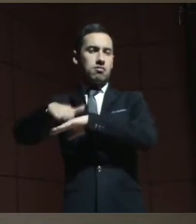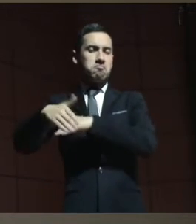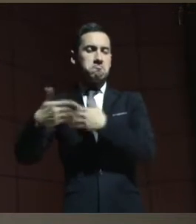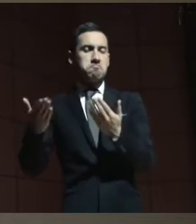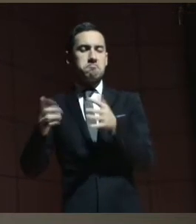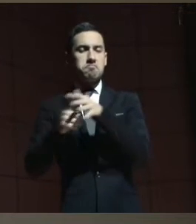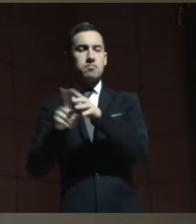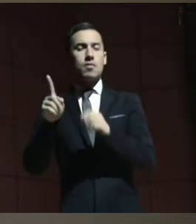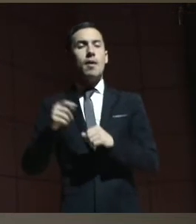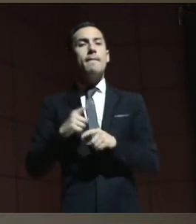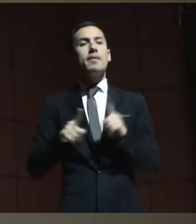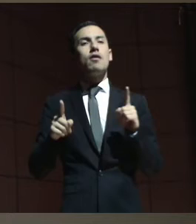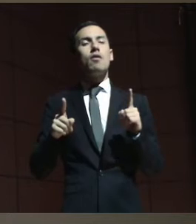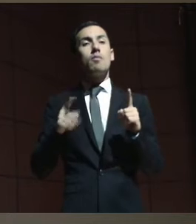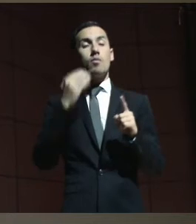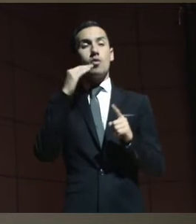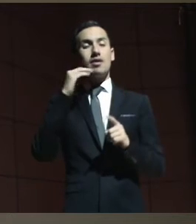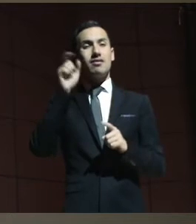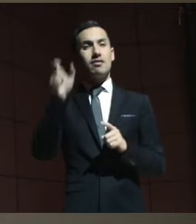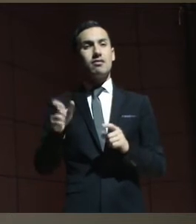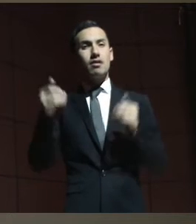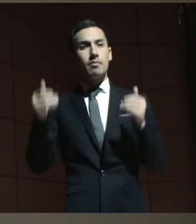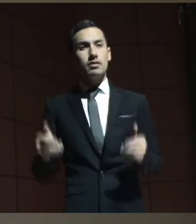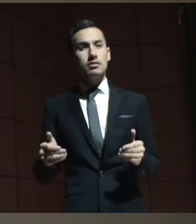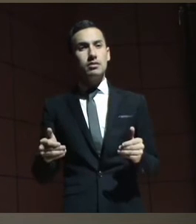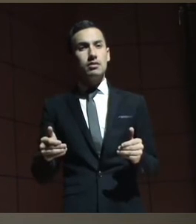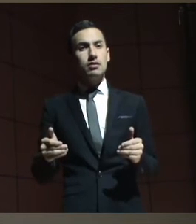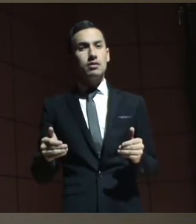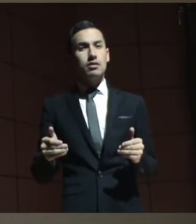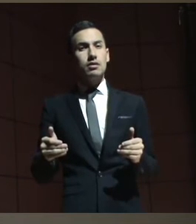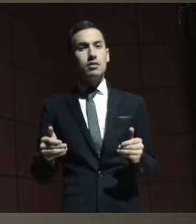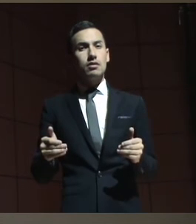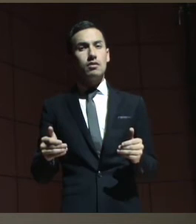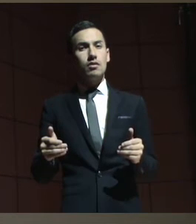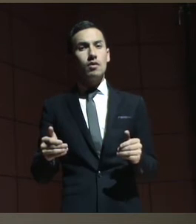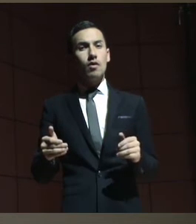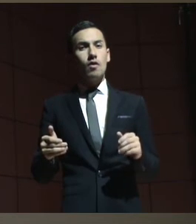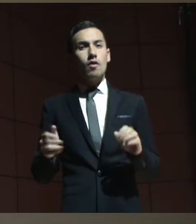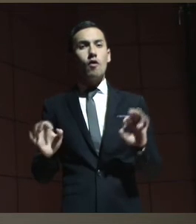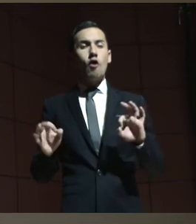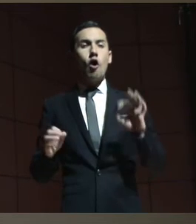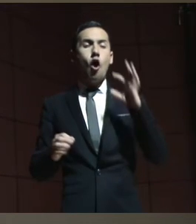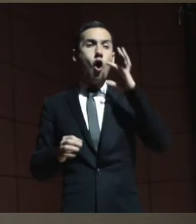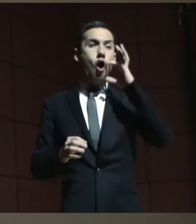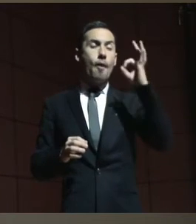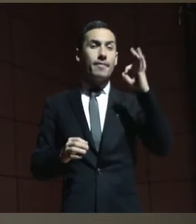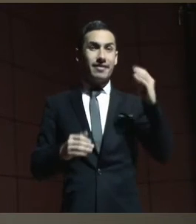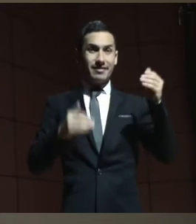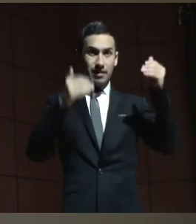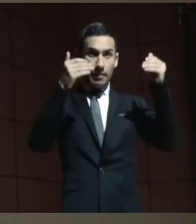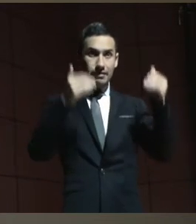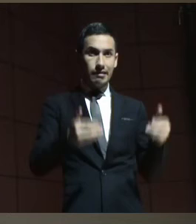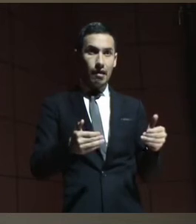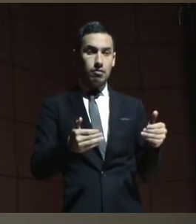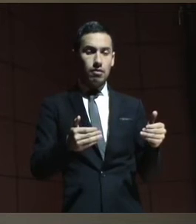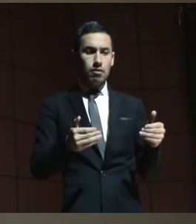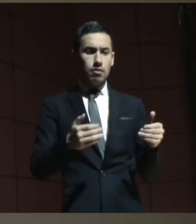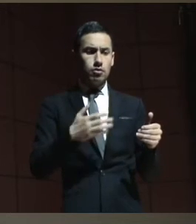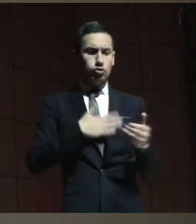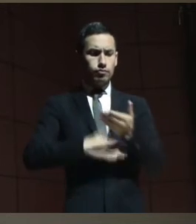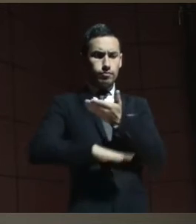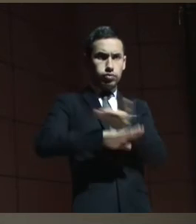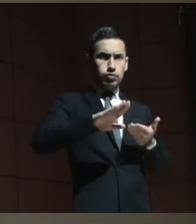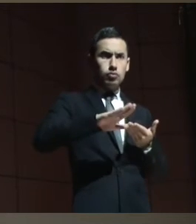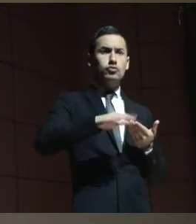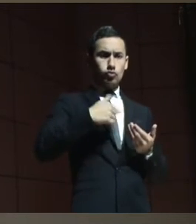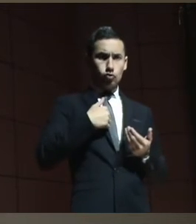Pero cuando una mujer con discapacidad y un hombre con discapacidad reclama por el